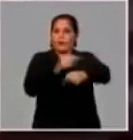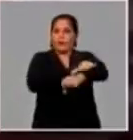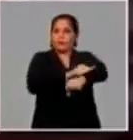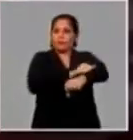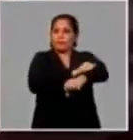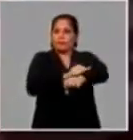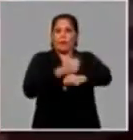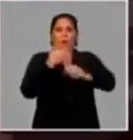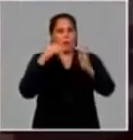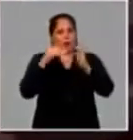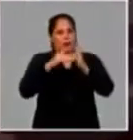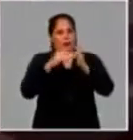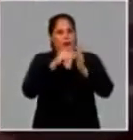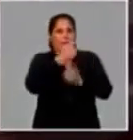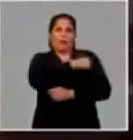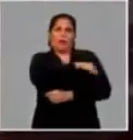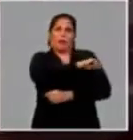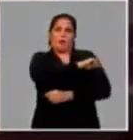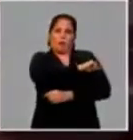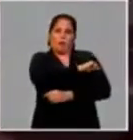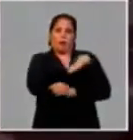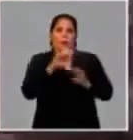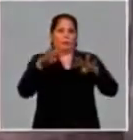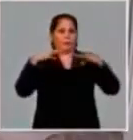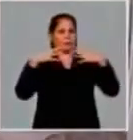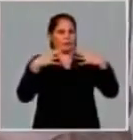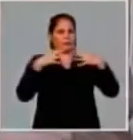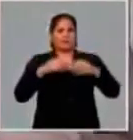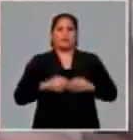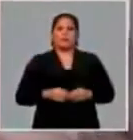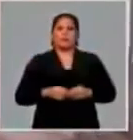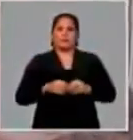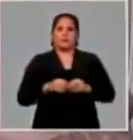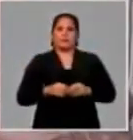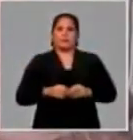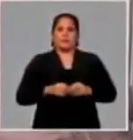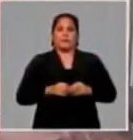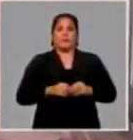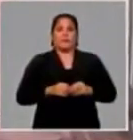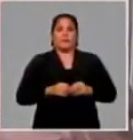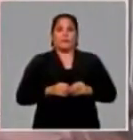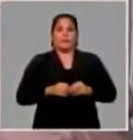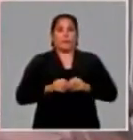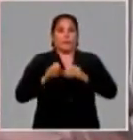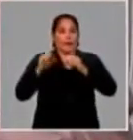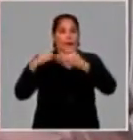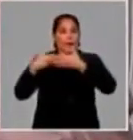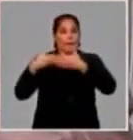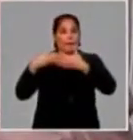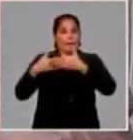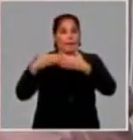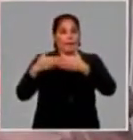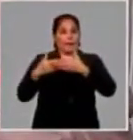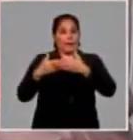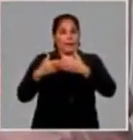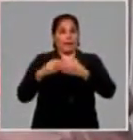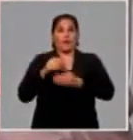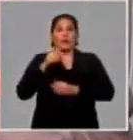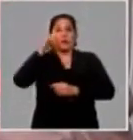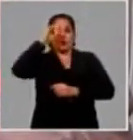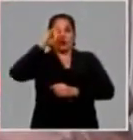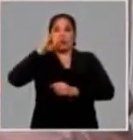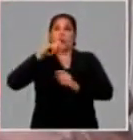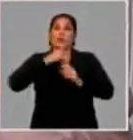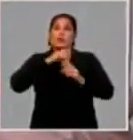Bueno, buenas tardes a todos nuestros pueblos y los que nos instalanizan a través de la radio y la televisión. El sistema empresarial del Nuteligero a través de sus empresas, Sushel